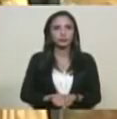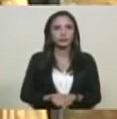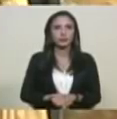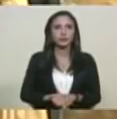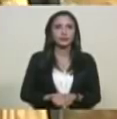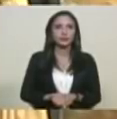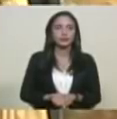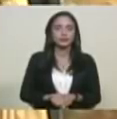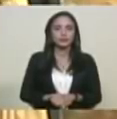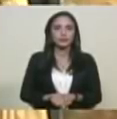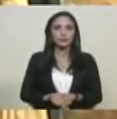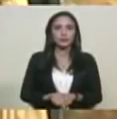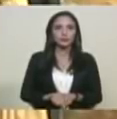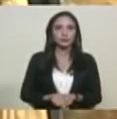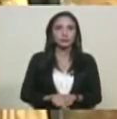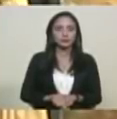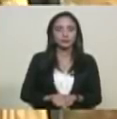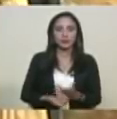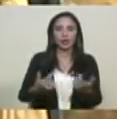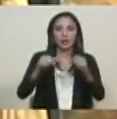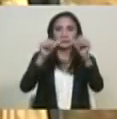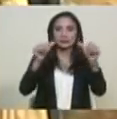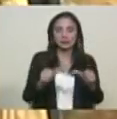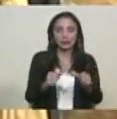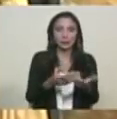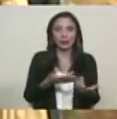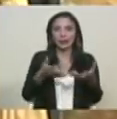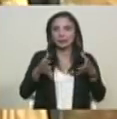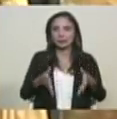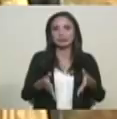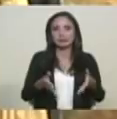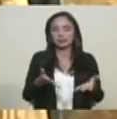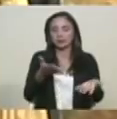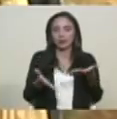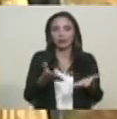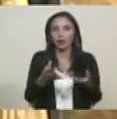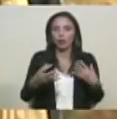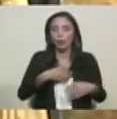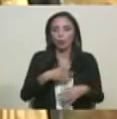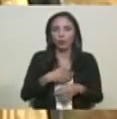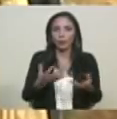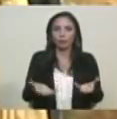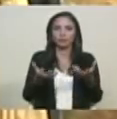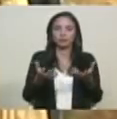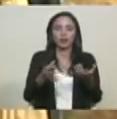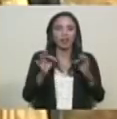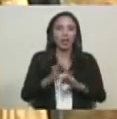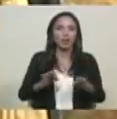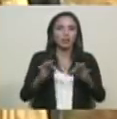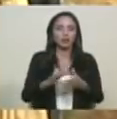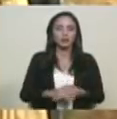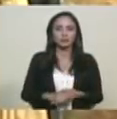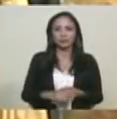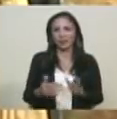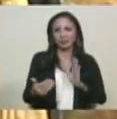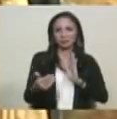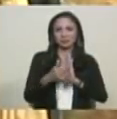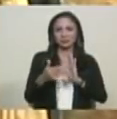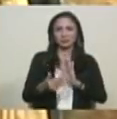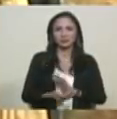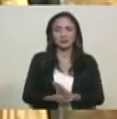Y que es insostenible este sistema, que le causa